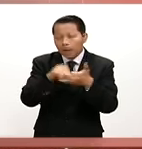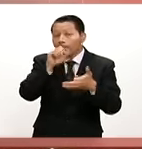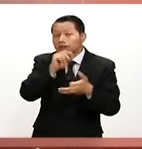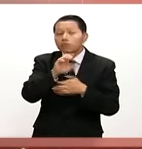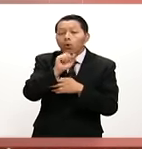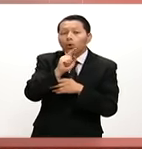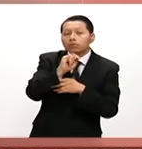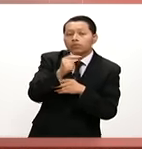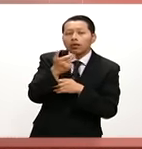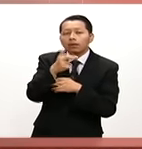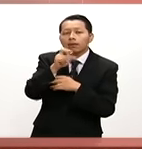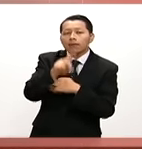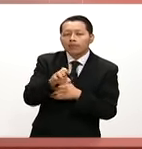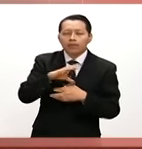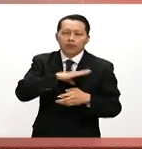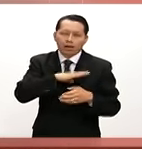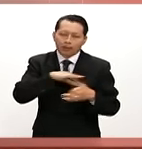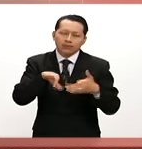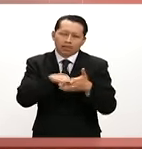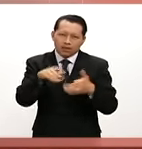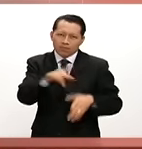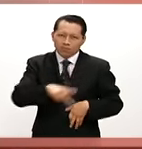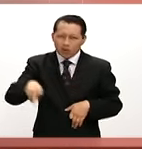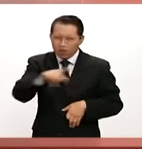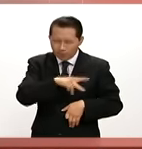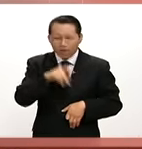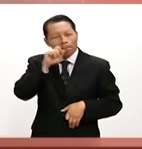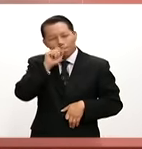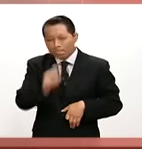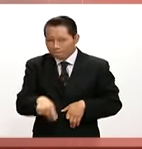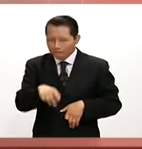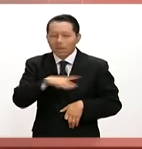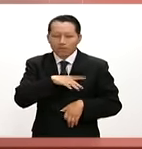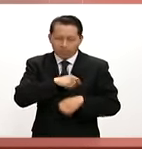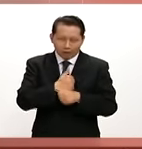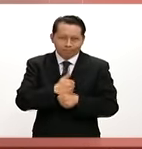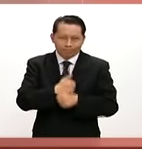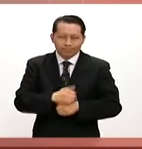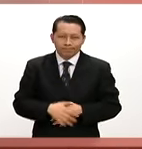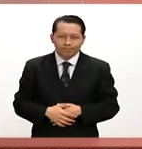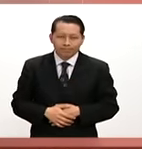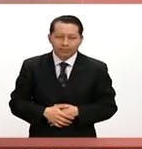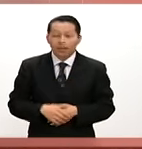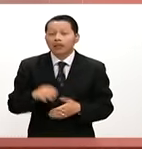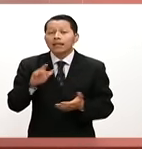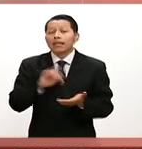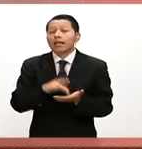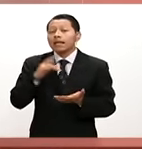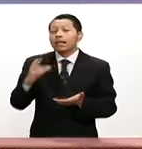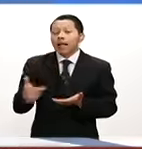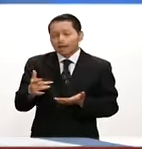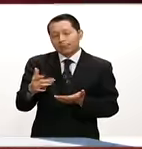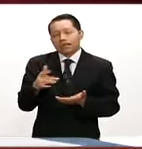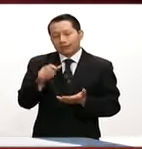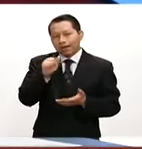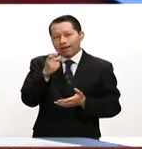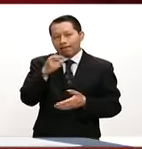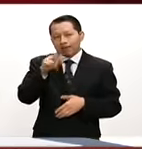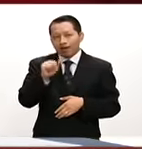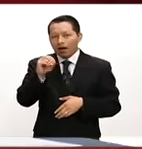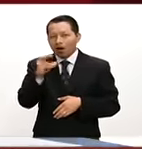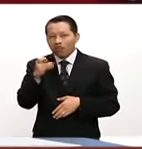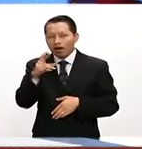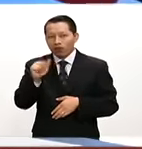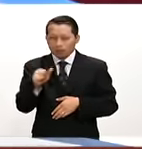también poblados que se encuentran cerca de los ríos también se vieron afectados nuevamente. Gracias, Adana Covarrubias, corresponsal de Notimex, por